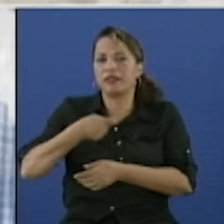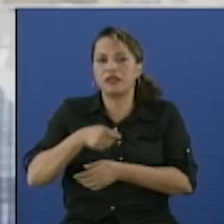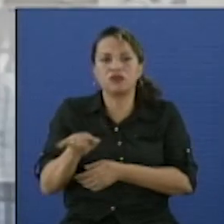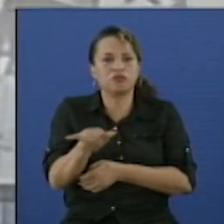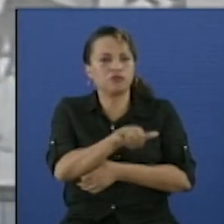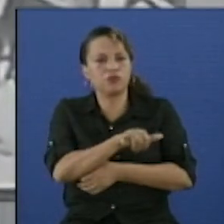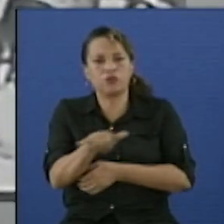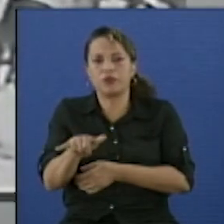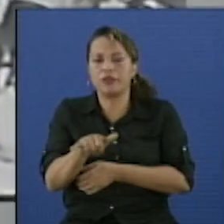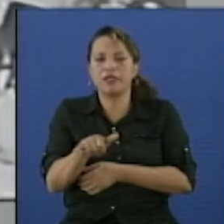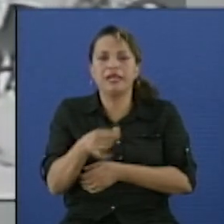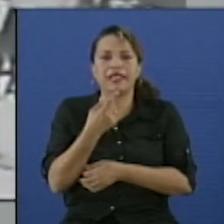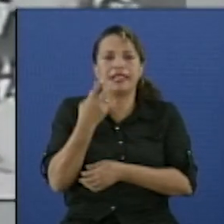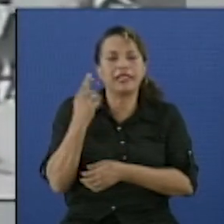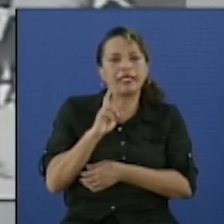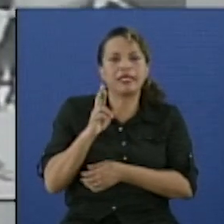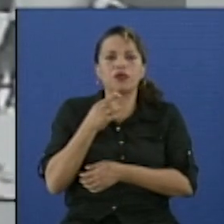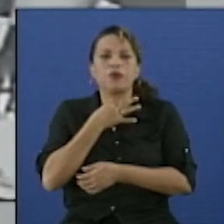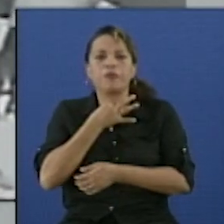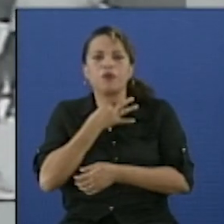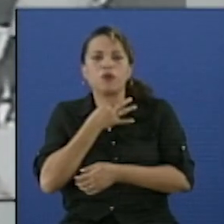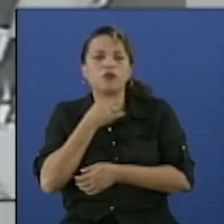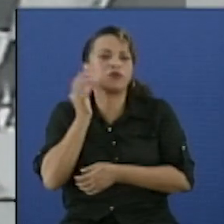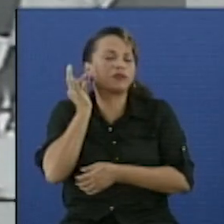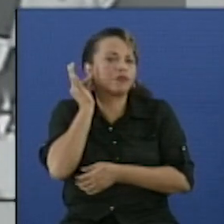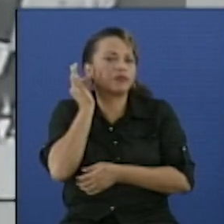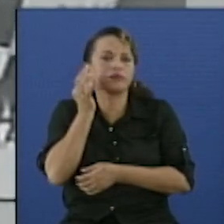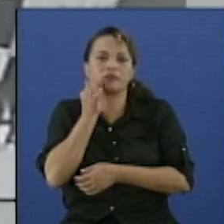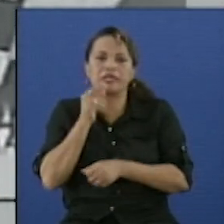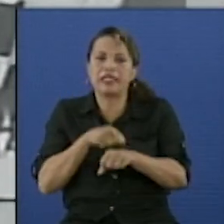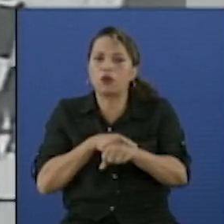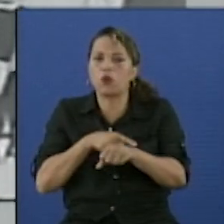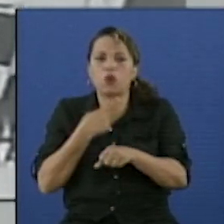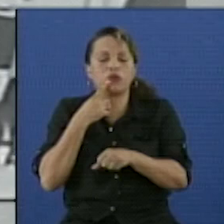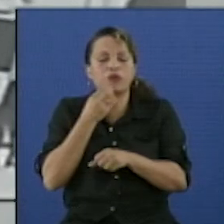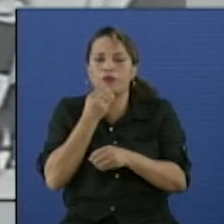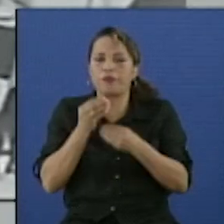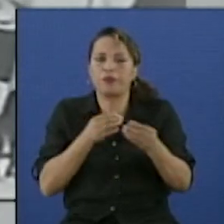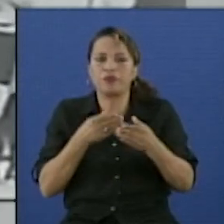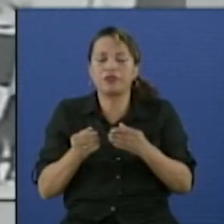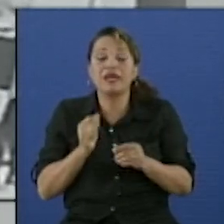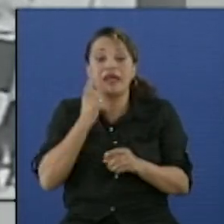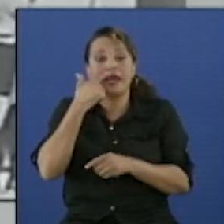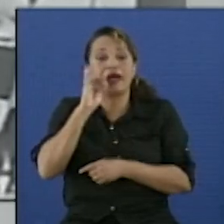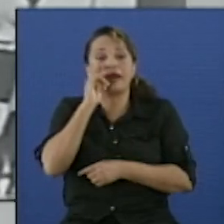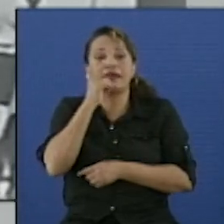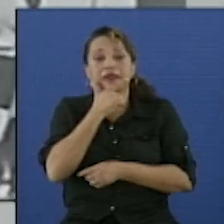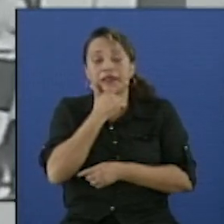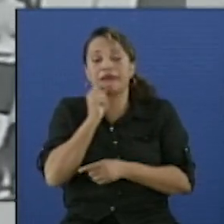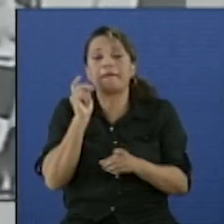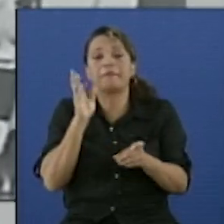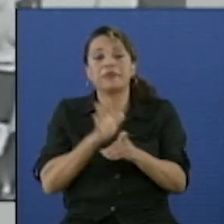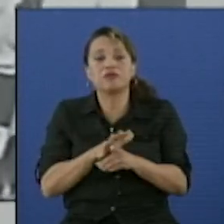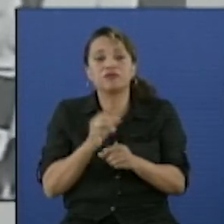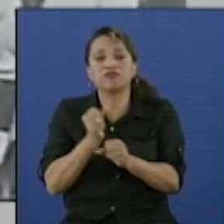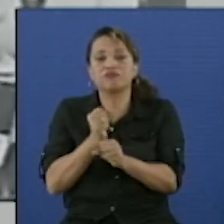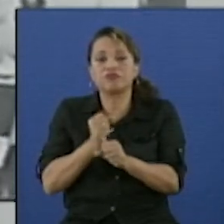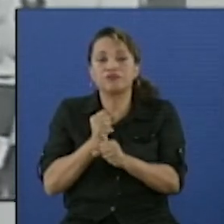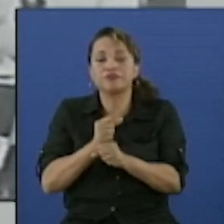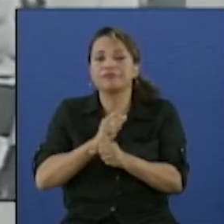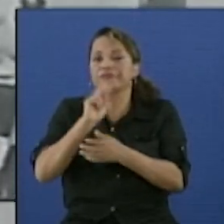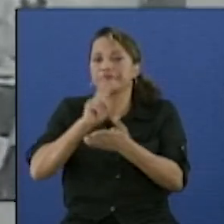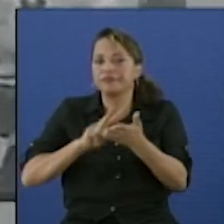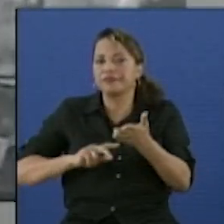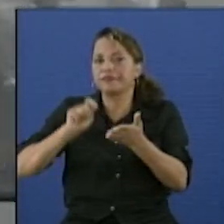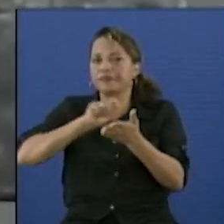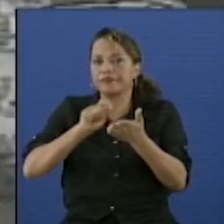independientemente de su sexo o su raza. Ana Echegoyen empezó a trabajar por la favoritización de jóvenes